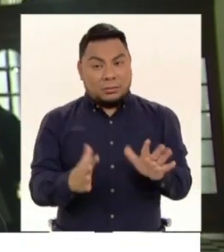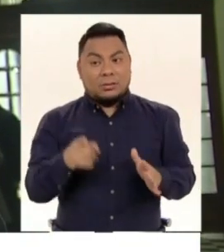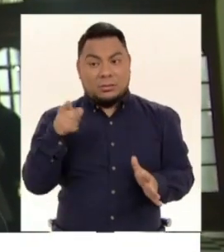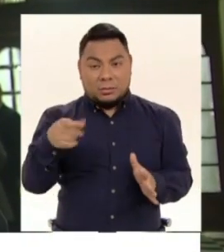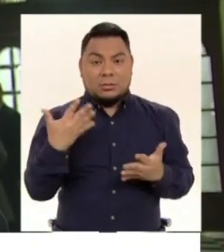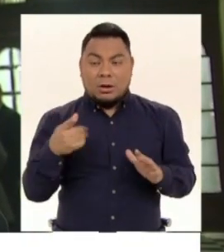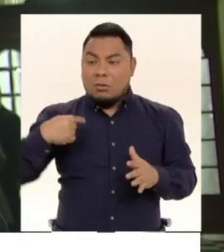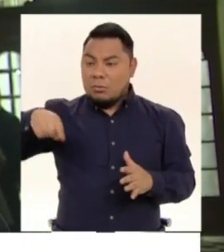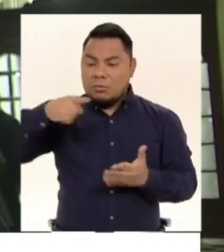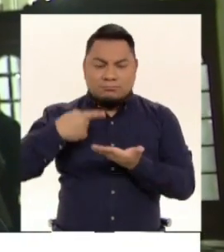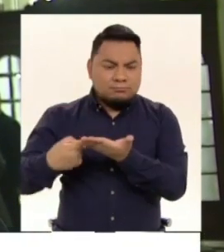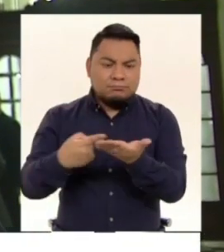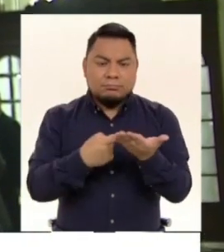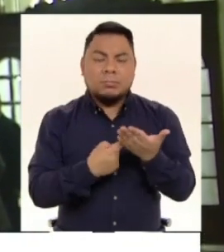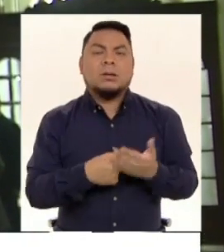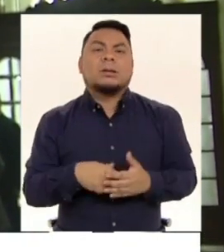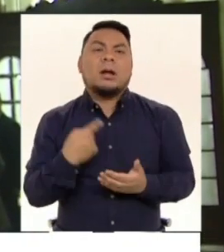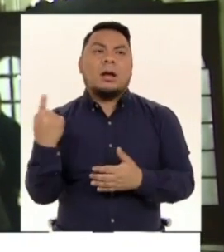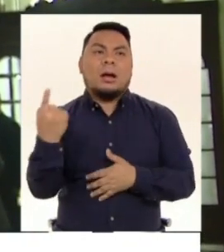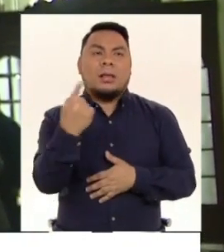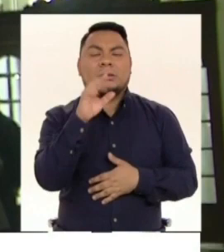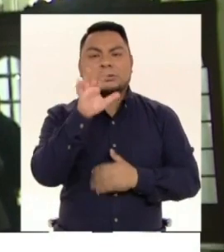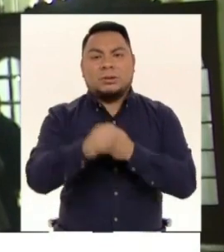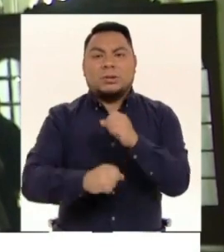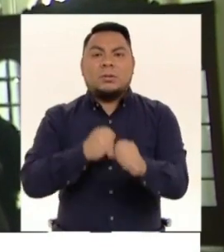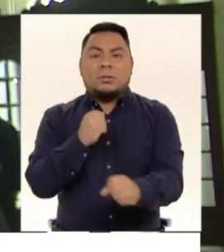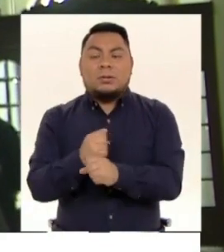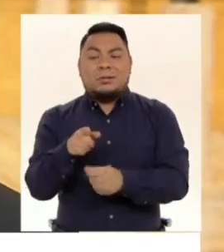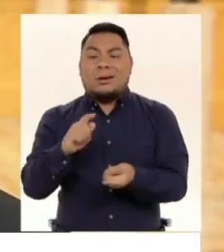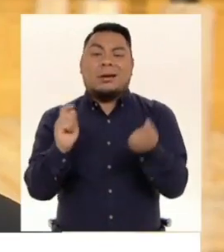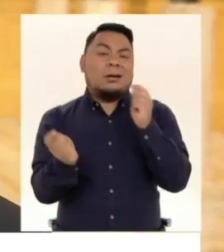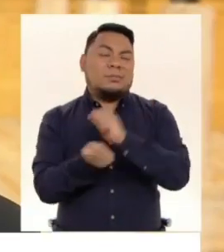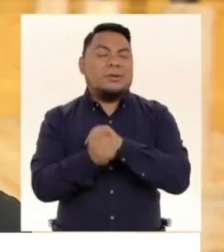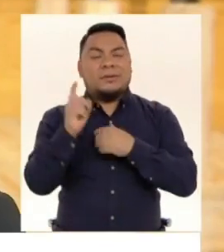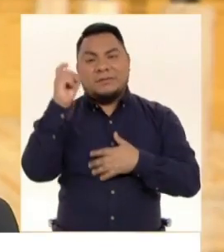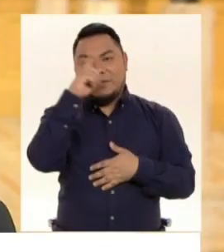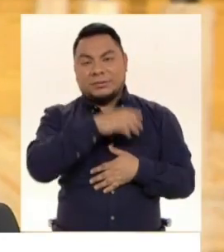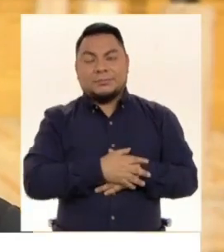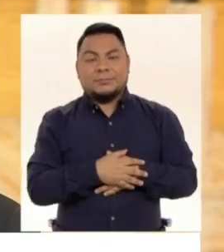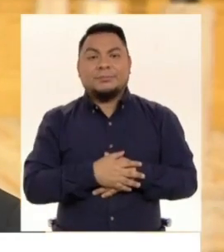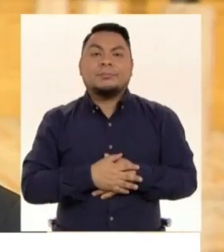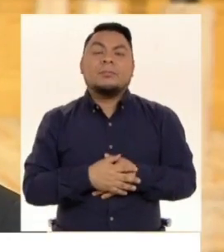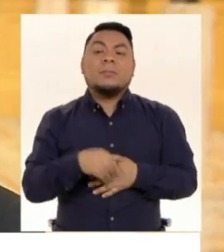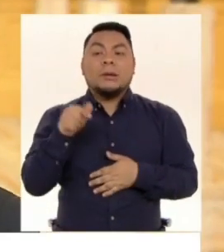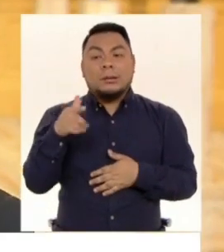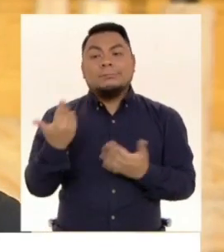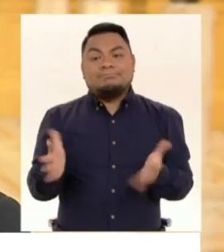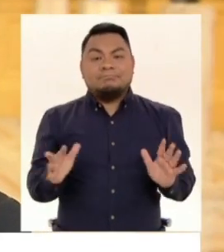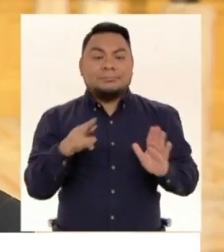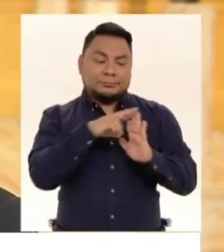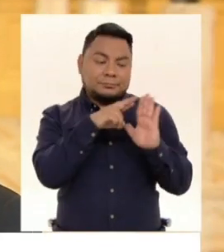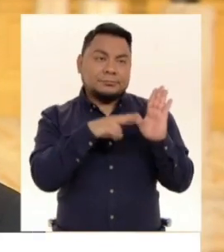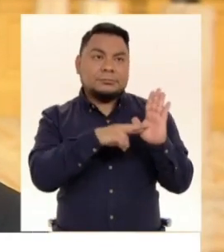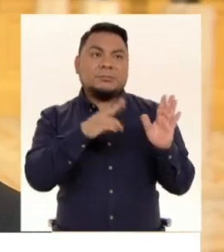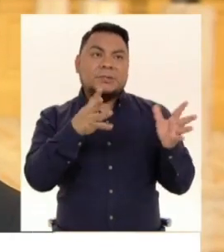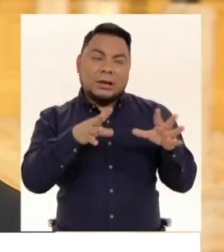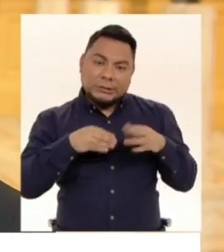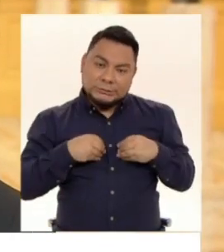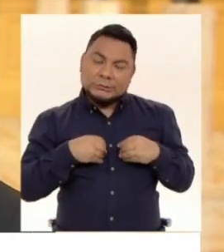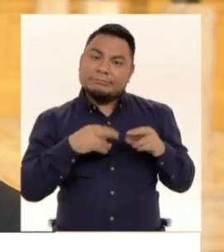legislatura cada cinco años. Cambiar eso después es muy complicado. Es parte de la regla del juego, tenemos que aceptarlo.